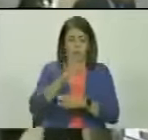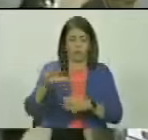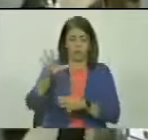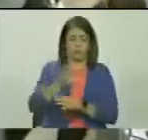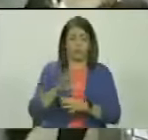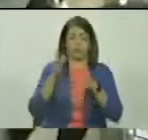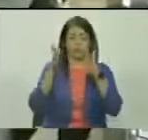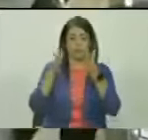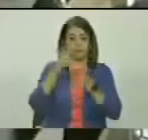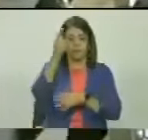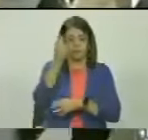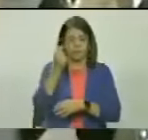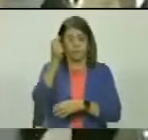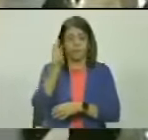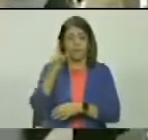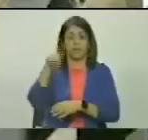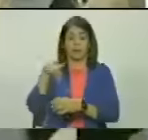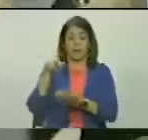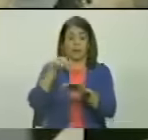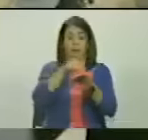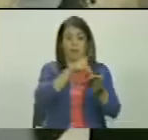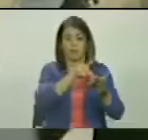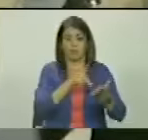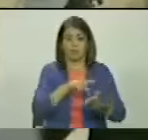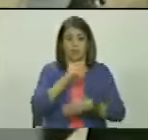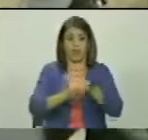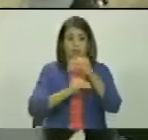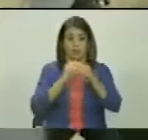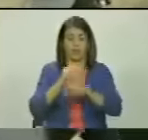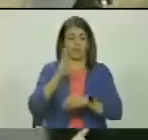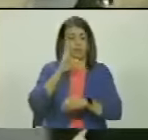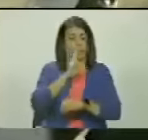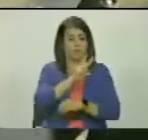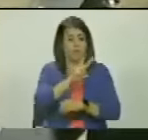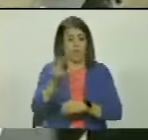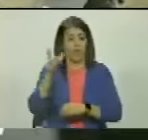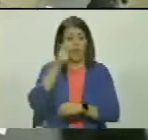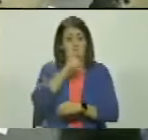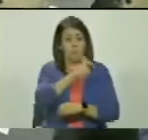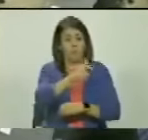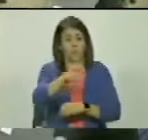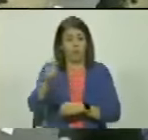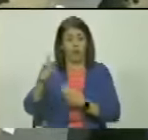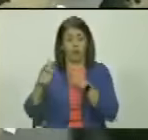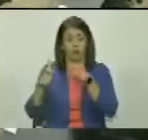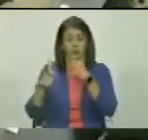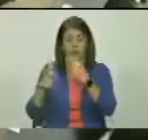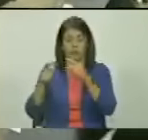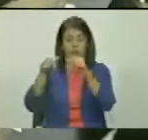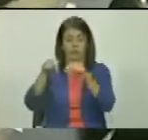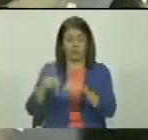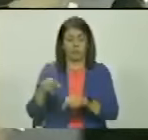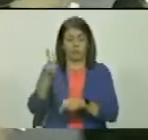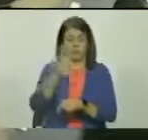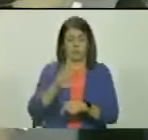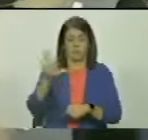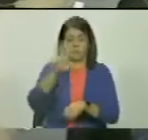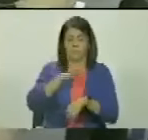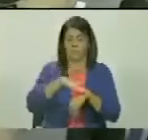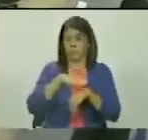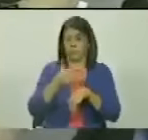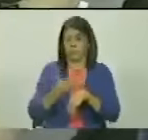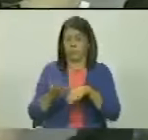instó a los parlamentarios y parlamentarias a siempre tomar en consideración la voz y el voto del pueblo venezolano